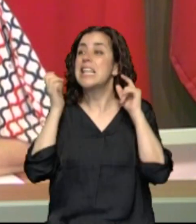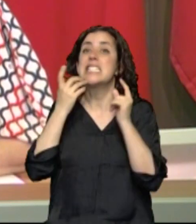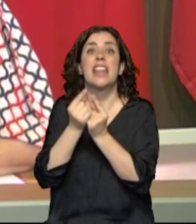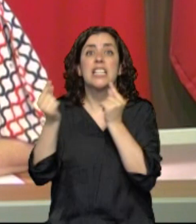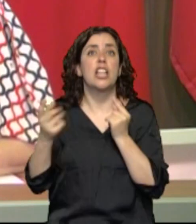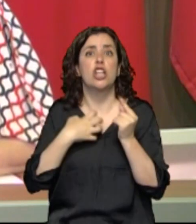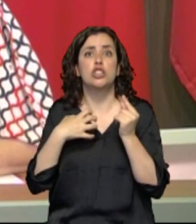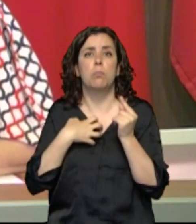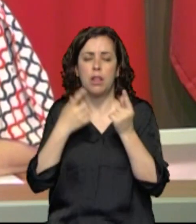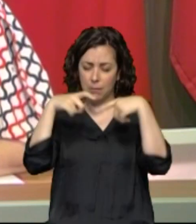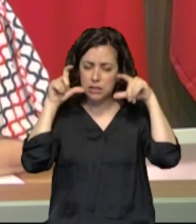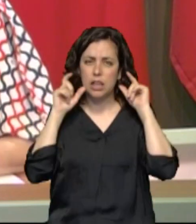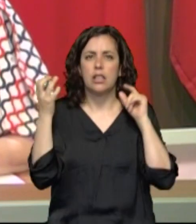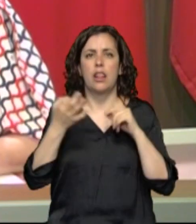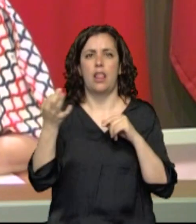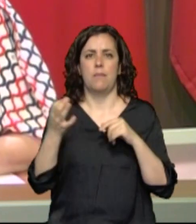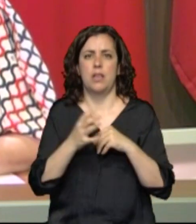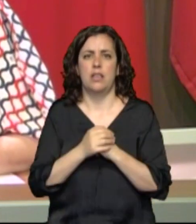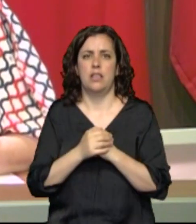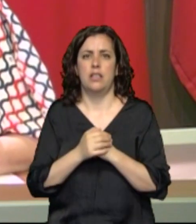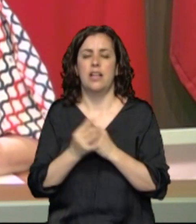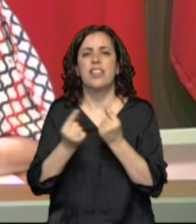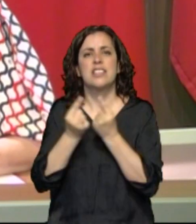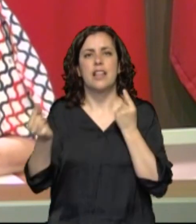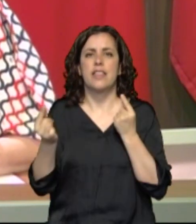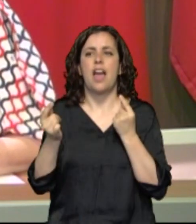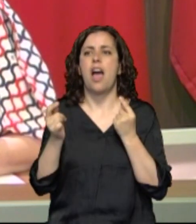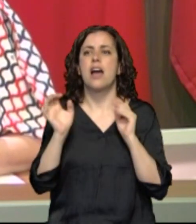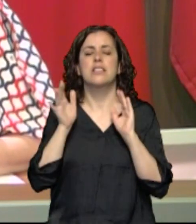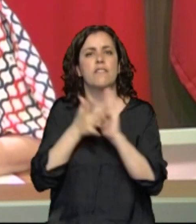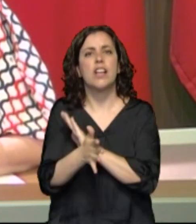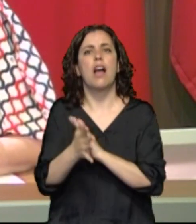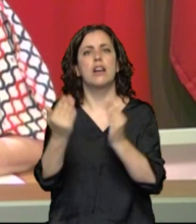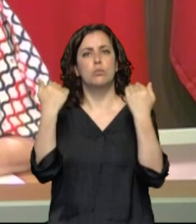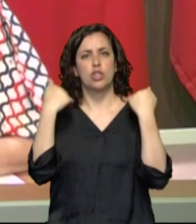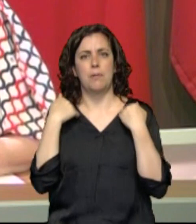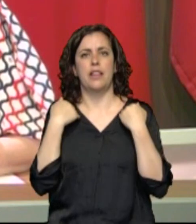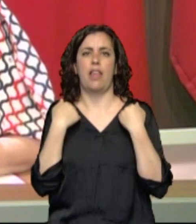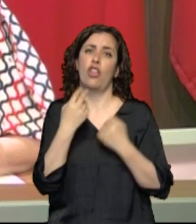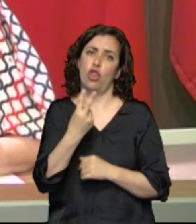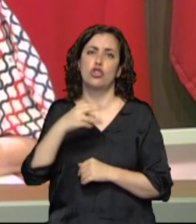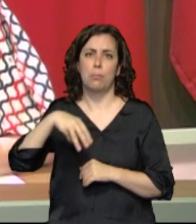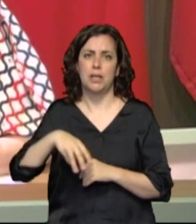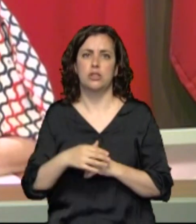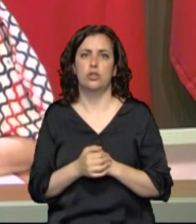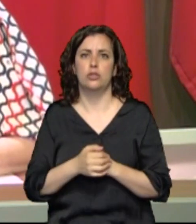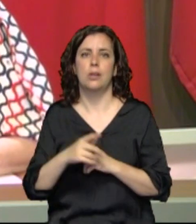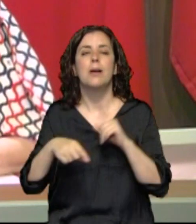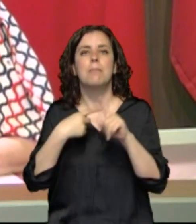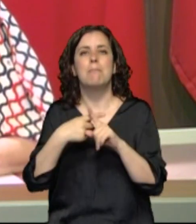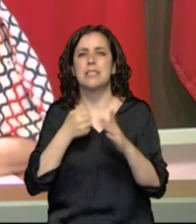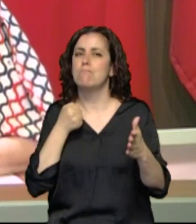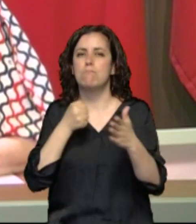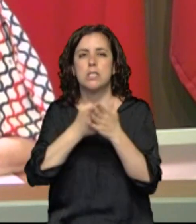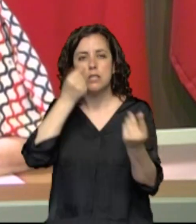mantener esta distancia física, esta distancia de responsabilidad de dos metros y extremar las medidas de higiene y de